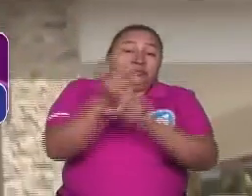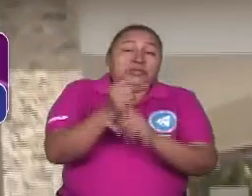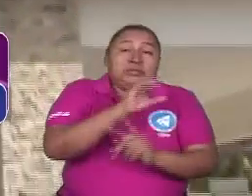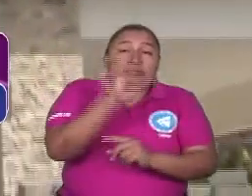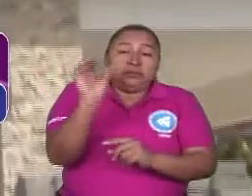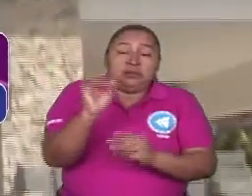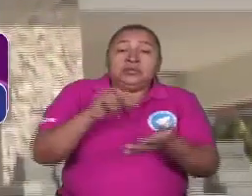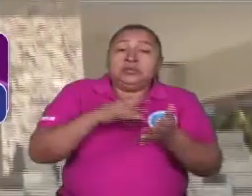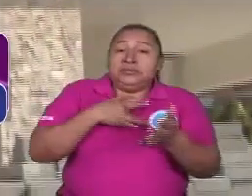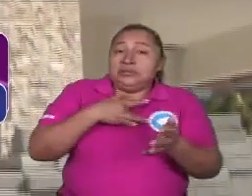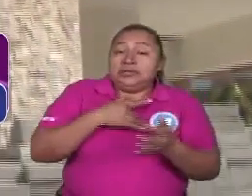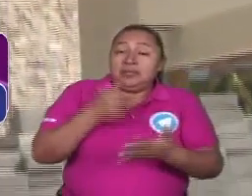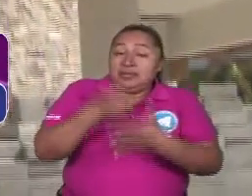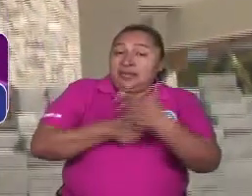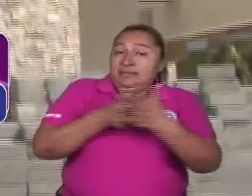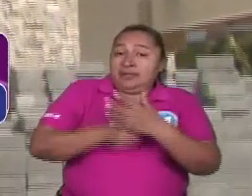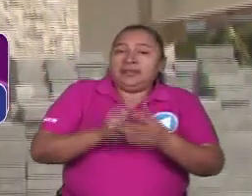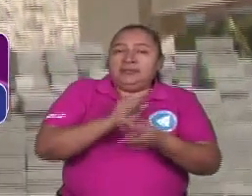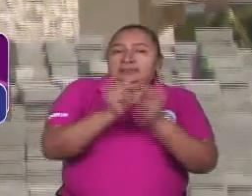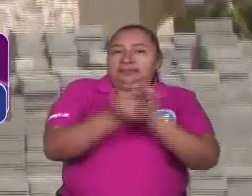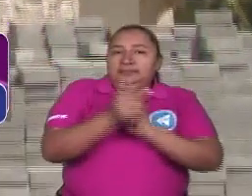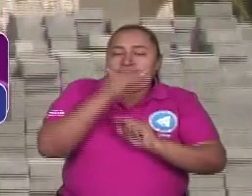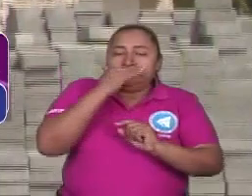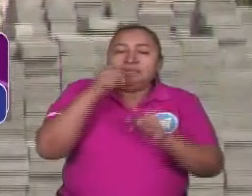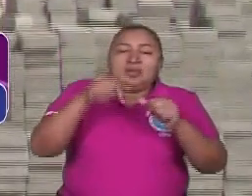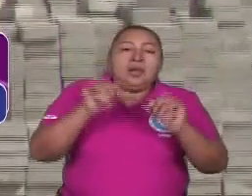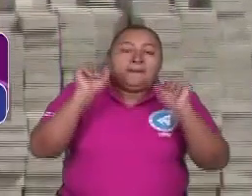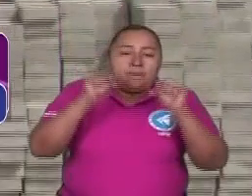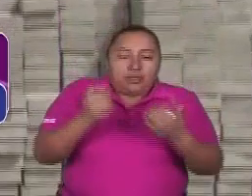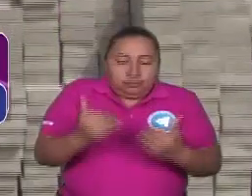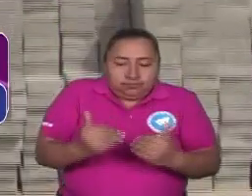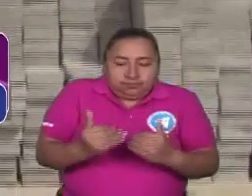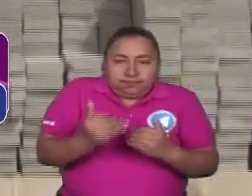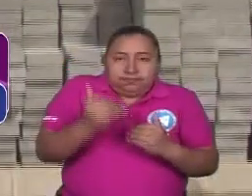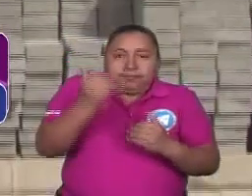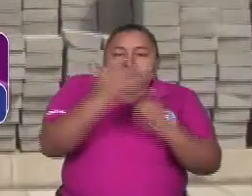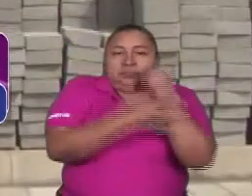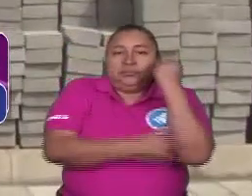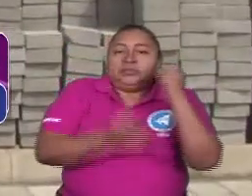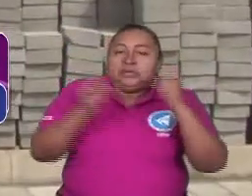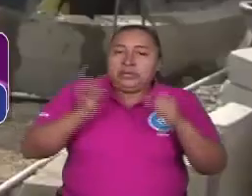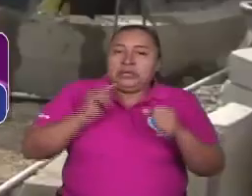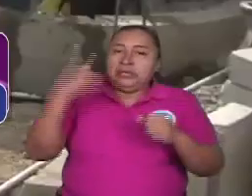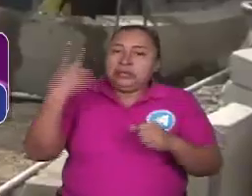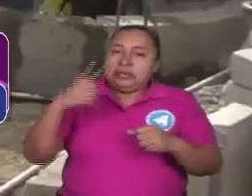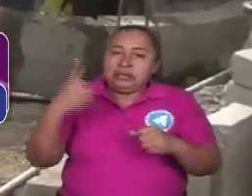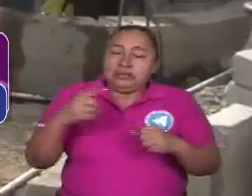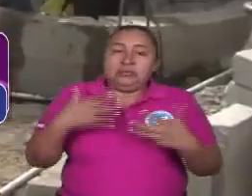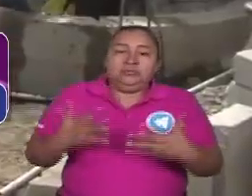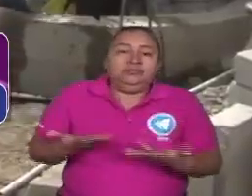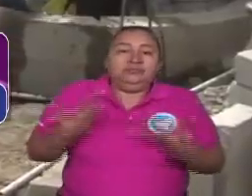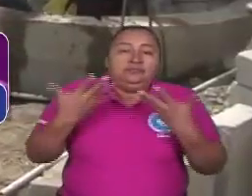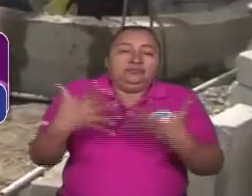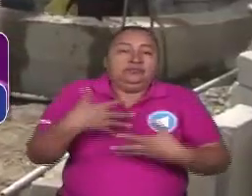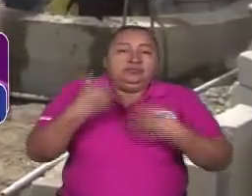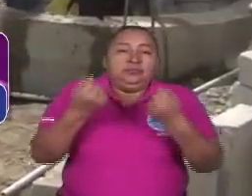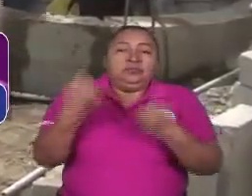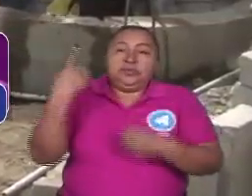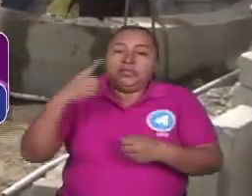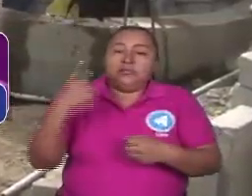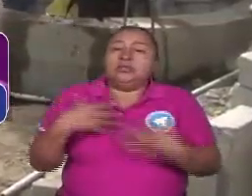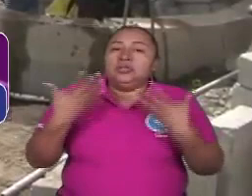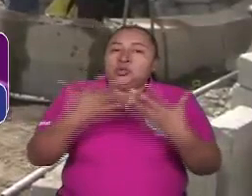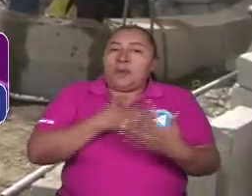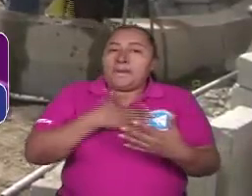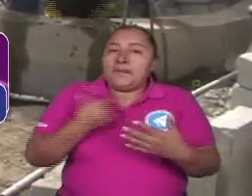necesitamos es defender la revolución. Las posibilidades de salir de la pobreza, de lograr derechos, de que se nos reivindiquen los derechos, de que se